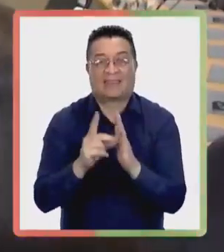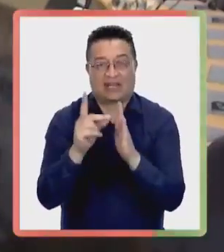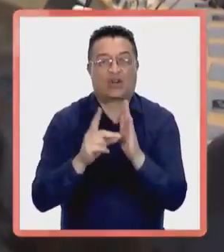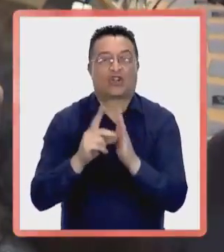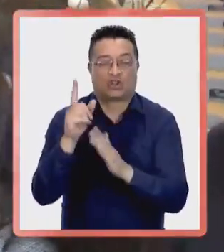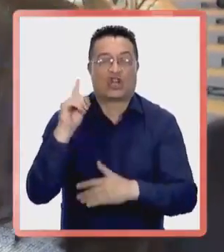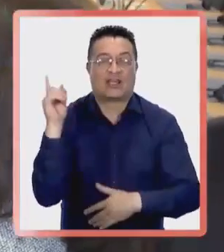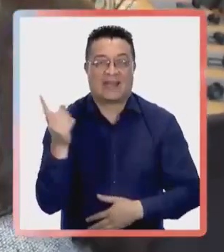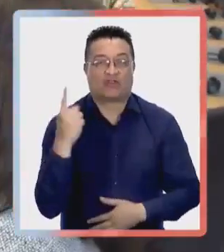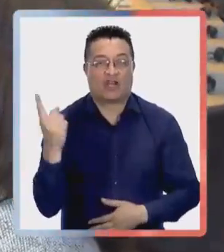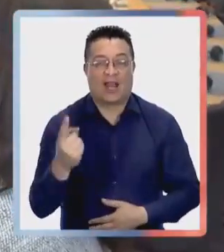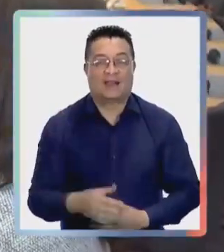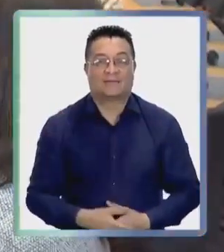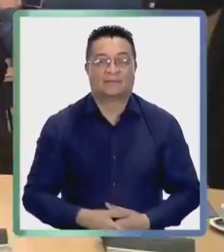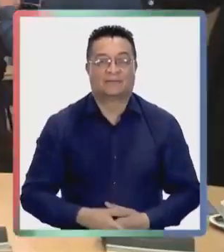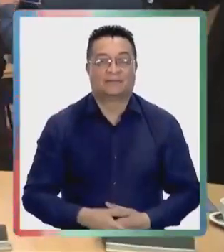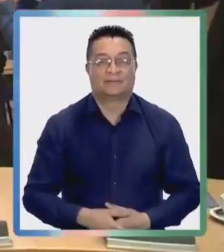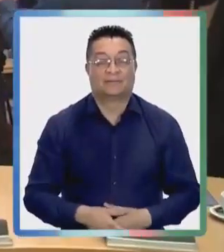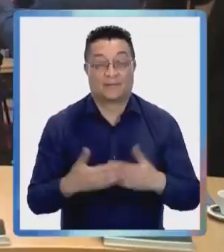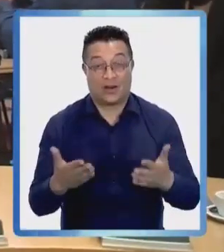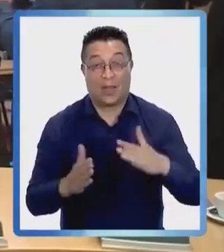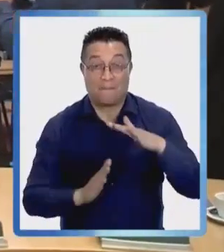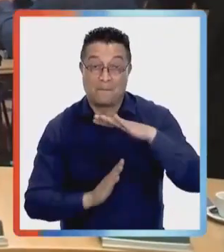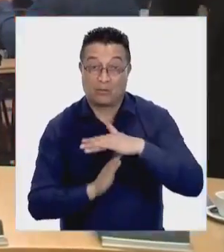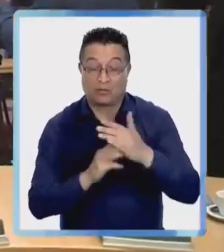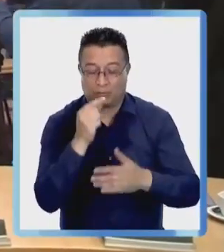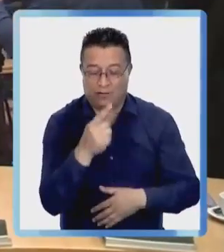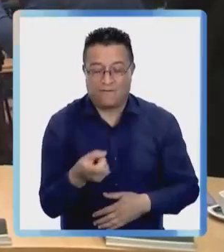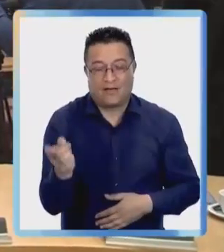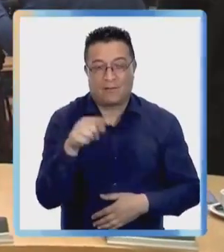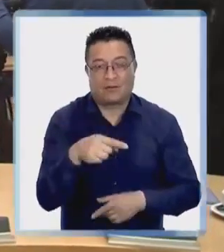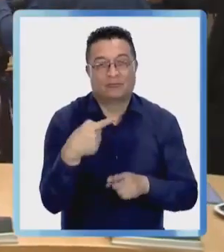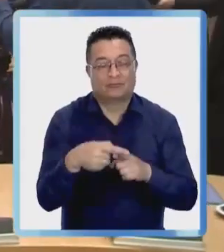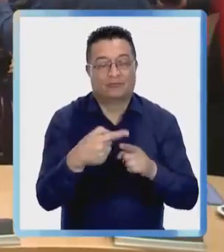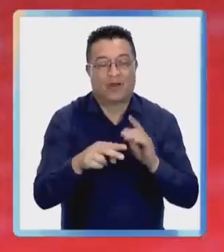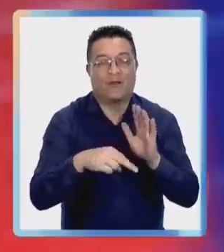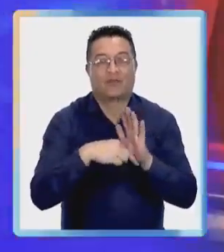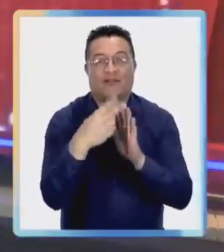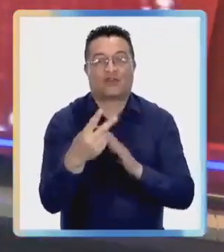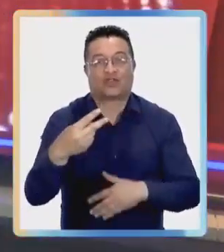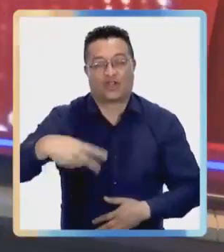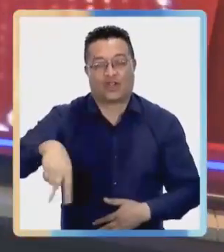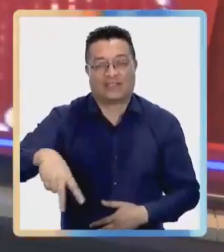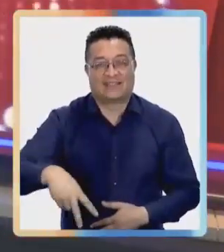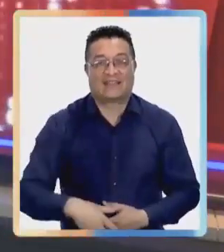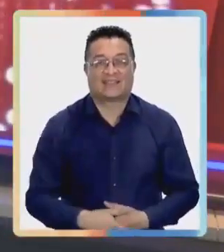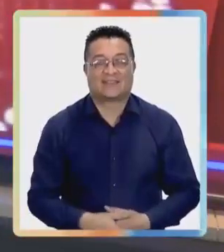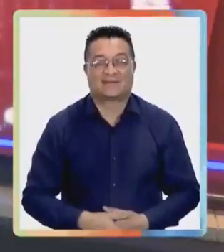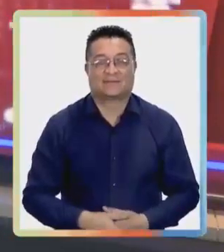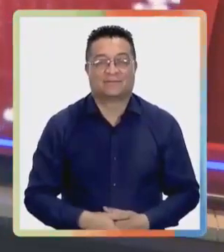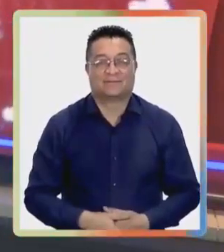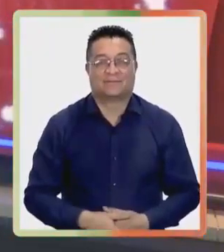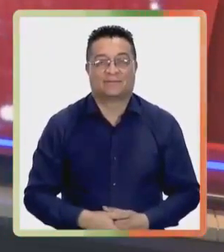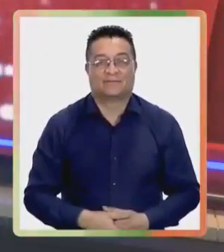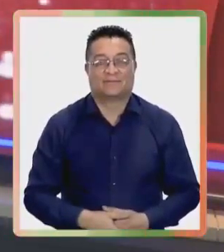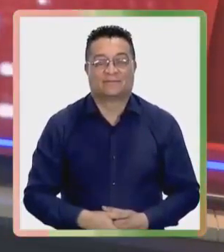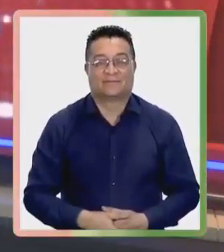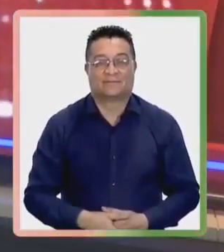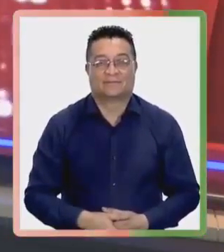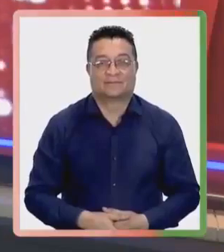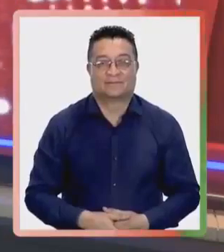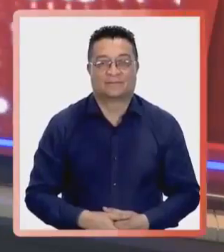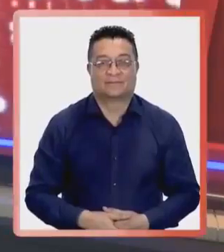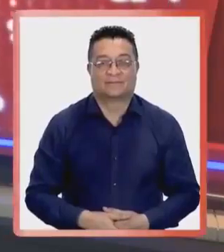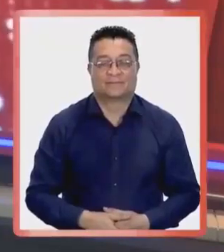políticas productivas, ambientales y otras áreas claves para el desarrollo nacional. Hacemos la pausa y estamos de regreso de inmediato con más